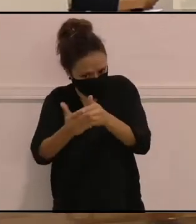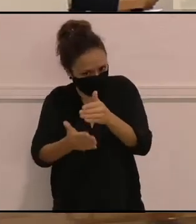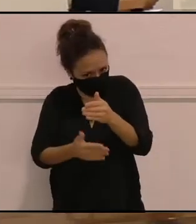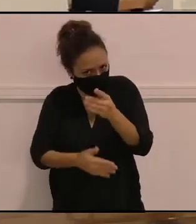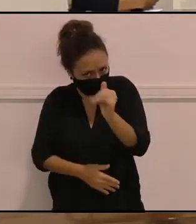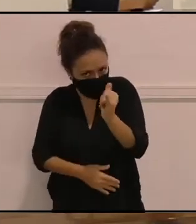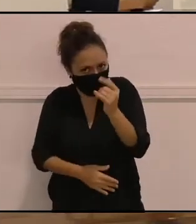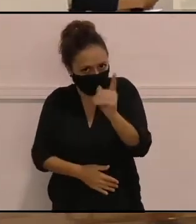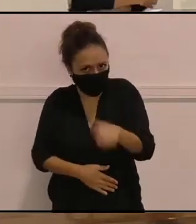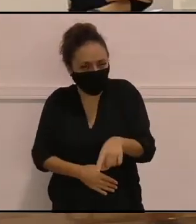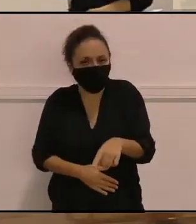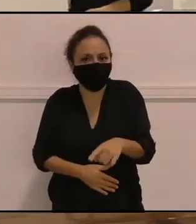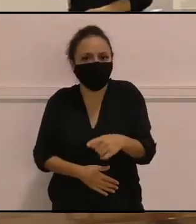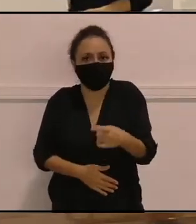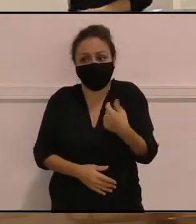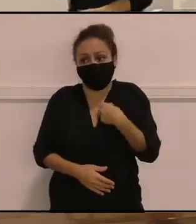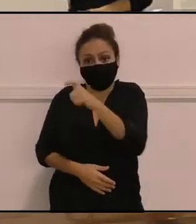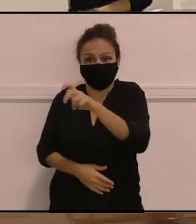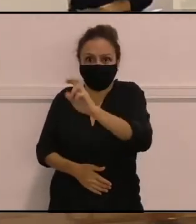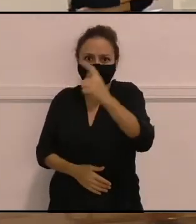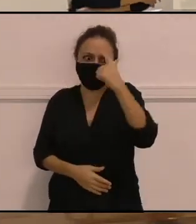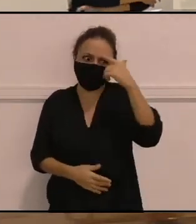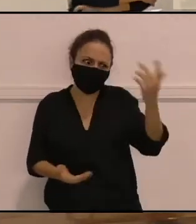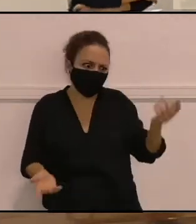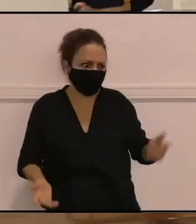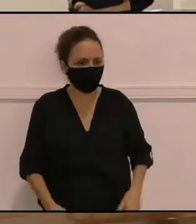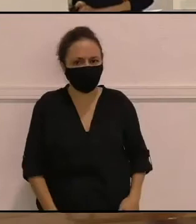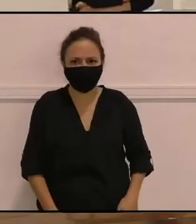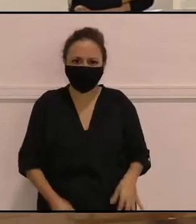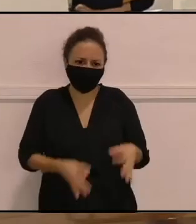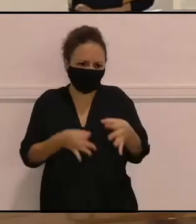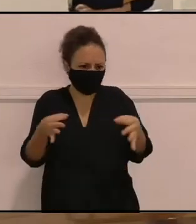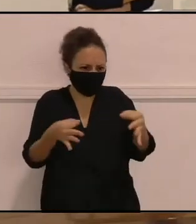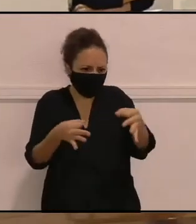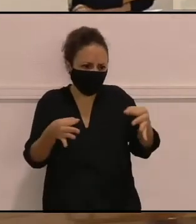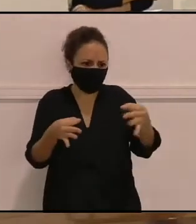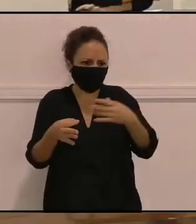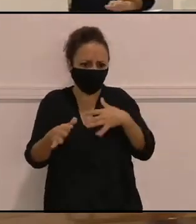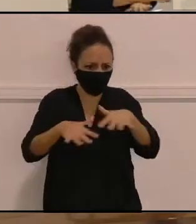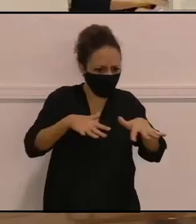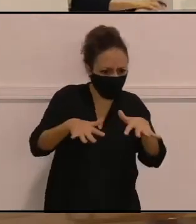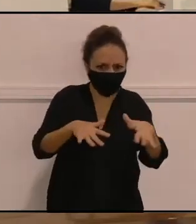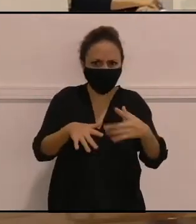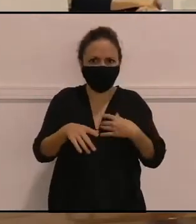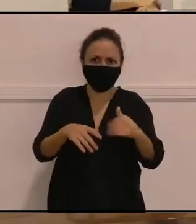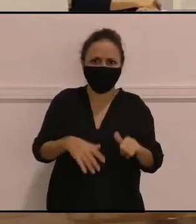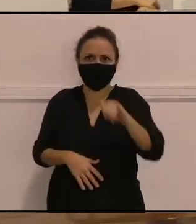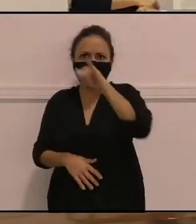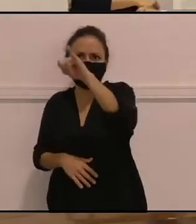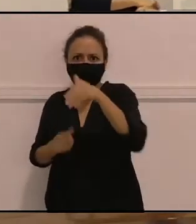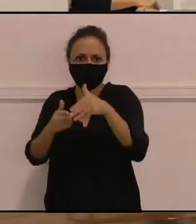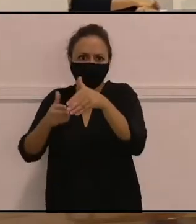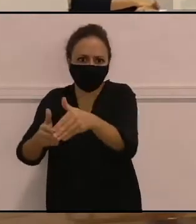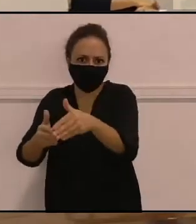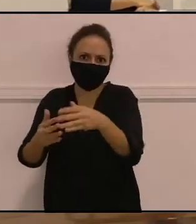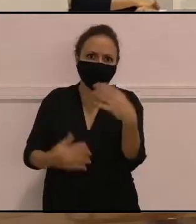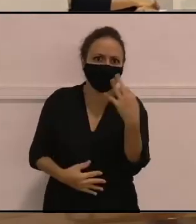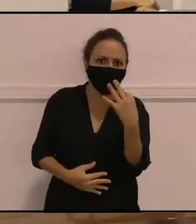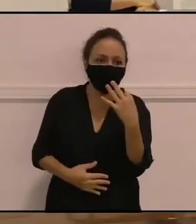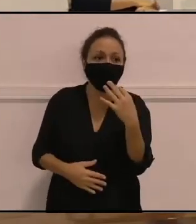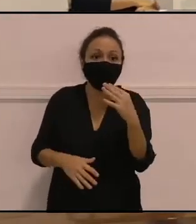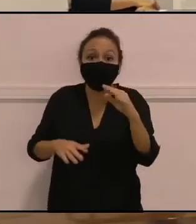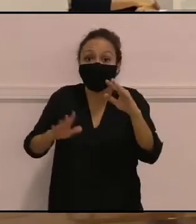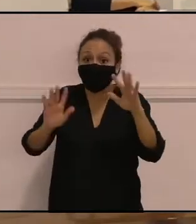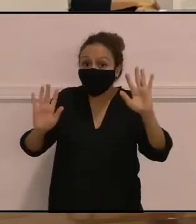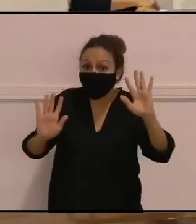tener para otras personas, el residir aquí, el tener que moverte por vía aérea o por vía marítima, ¿no? Pero